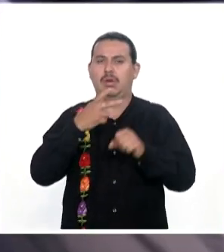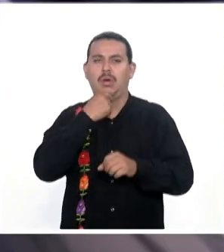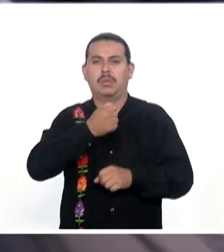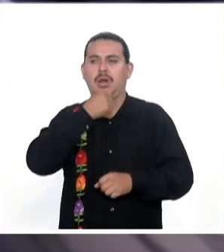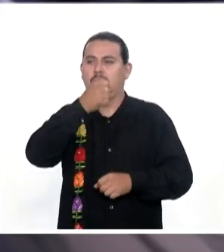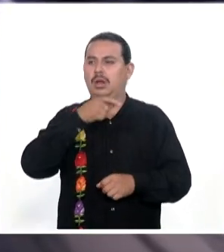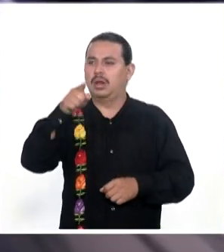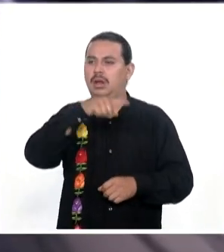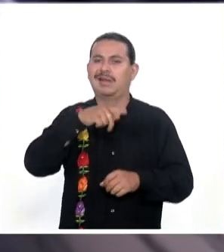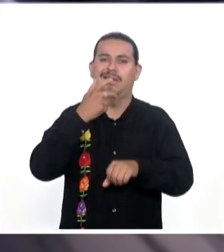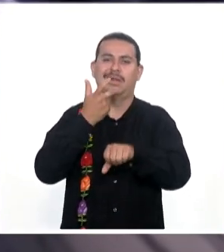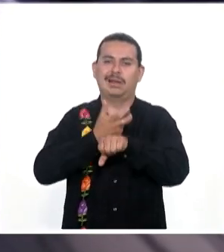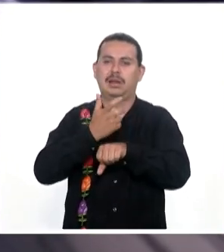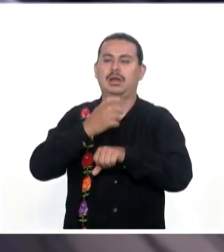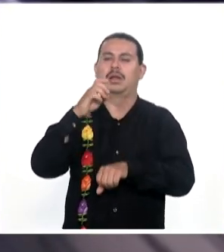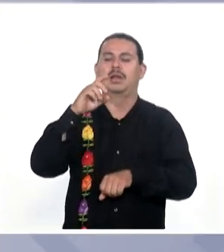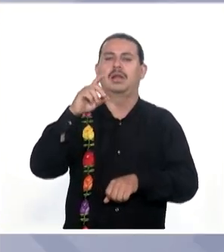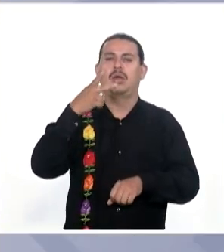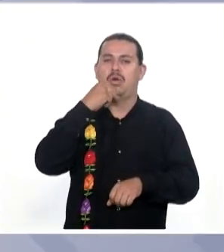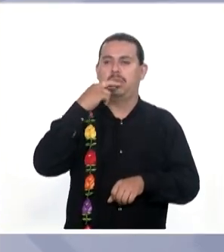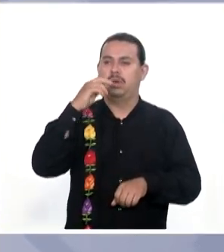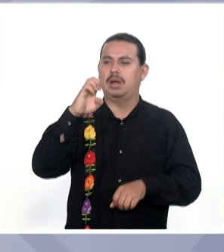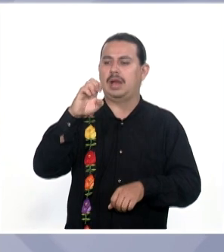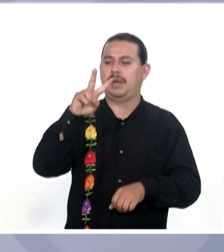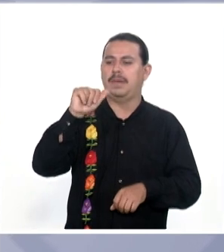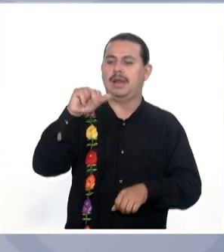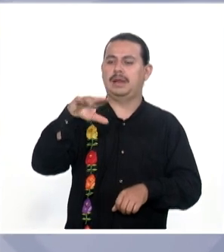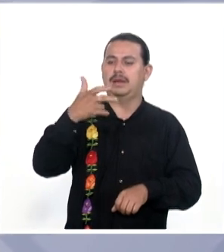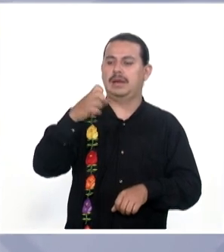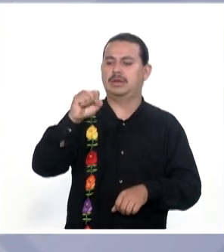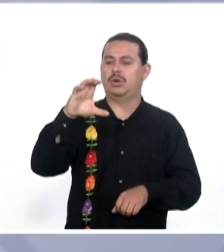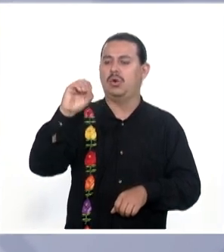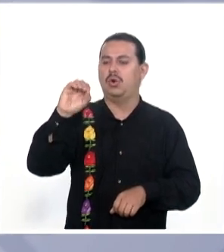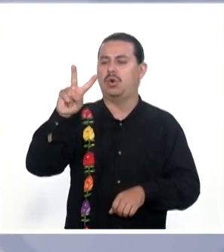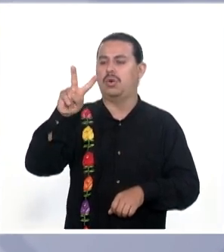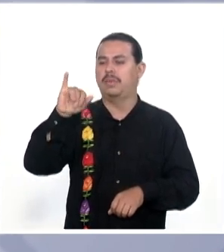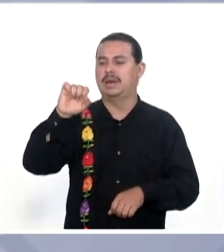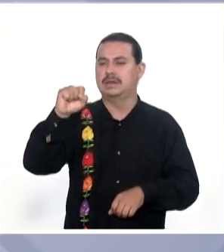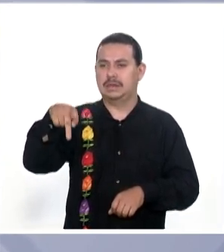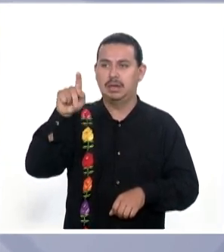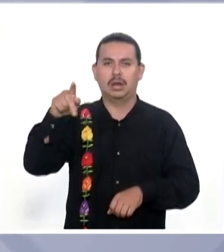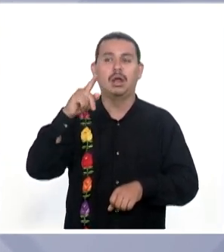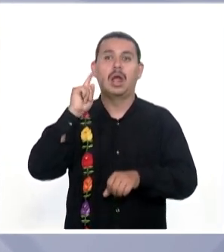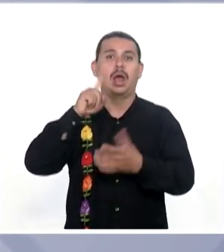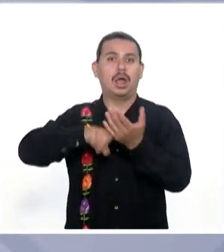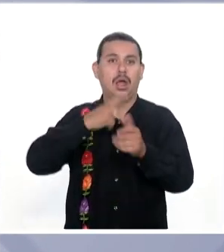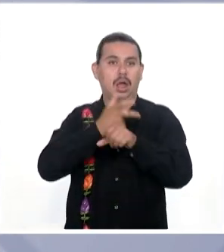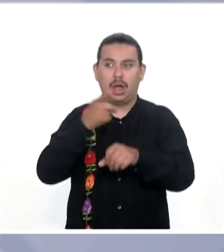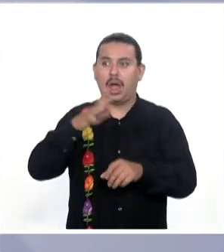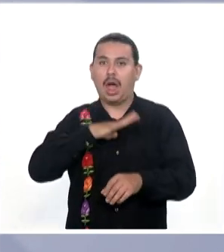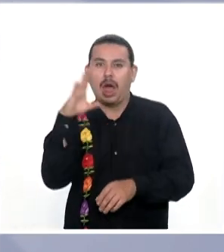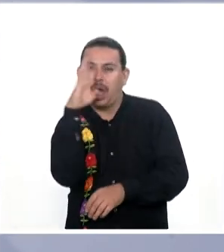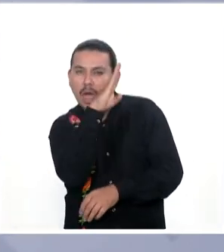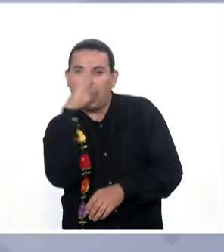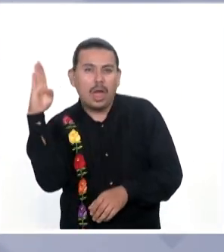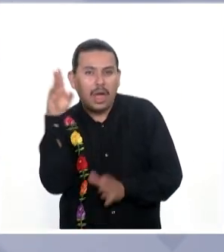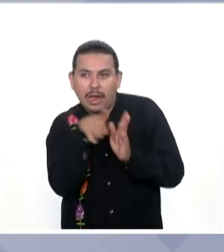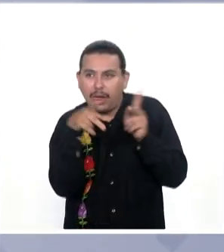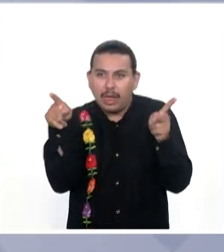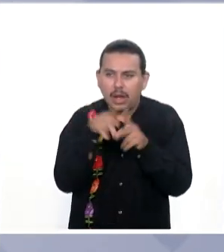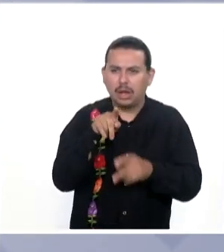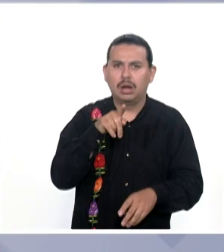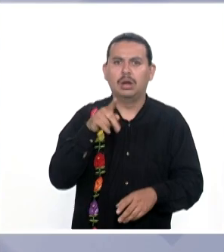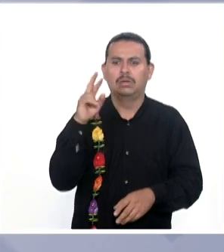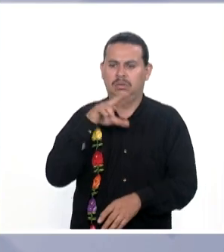estadounidense del The Wall Street Journal, Evan Yerskovich, a quien acusó de espionaje a favor del gobierno de Estados Unidos. El diario rechazó los